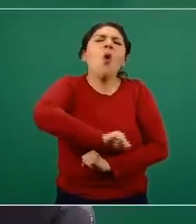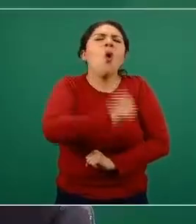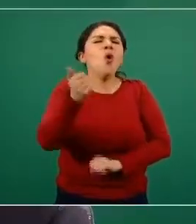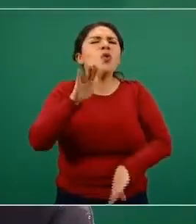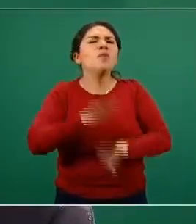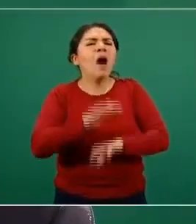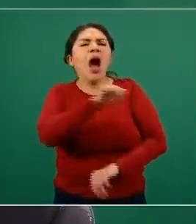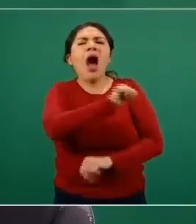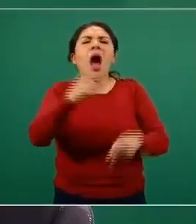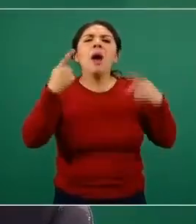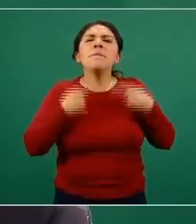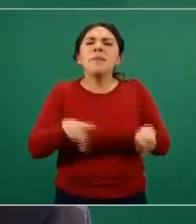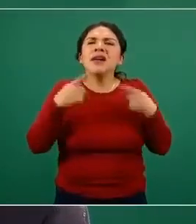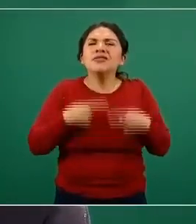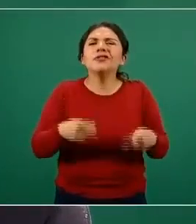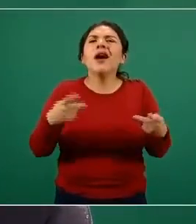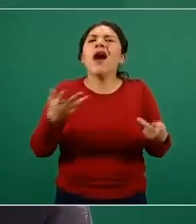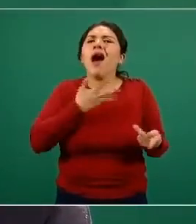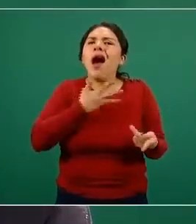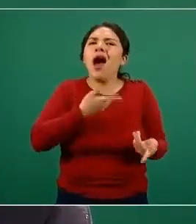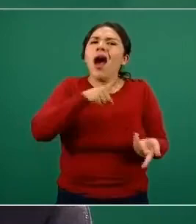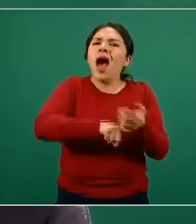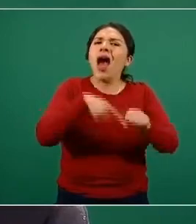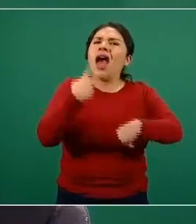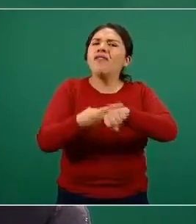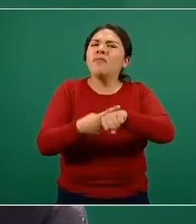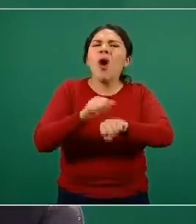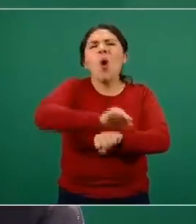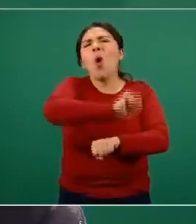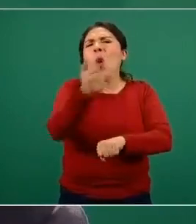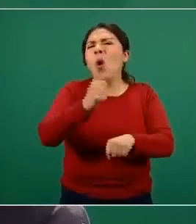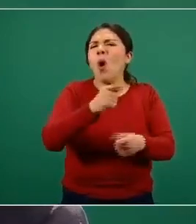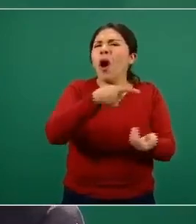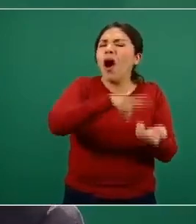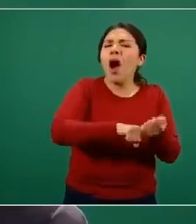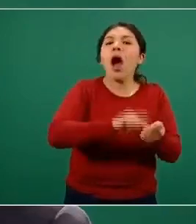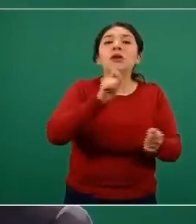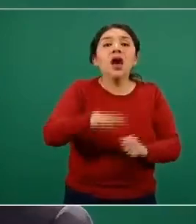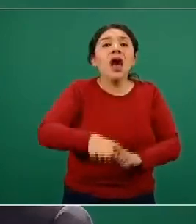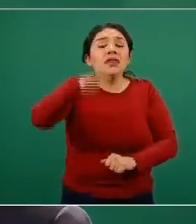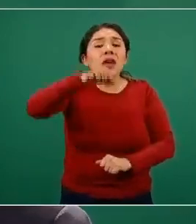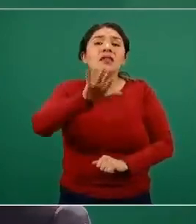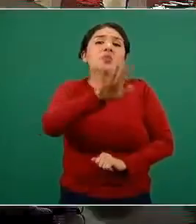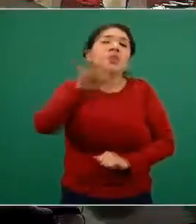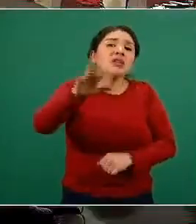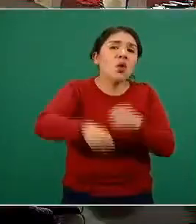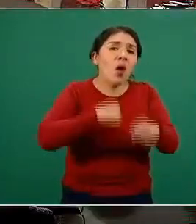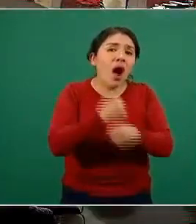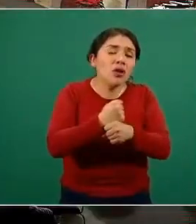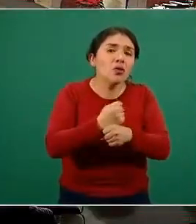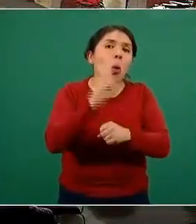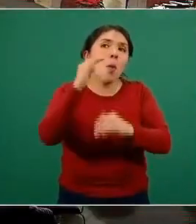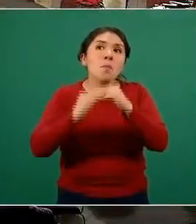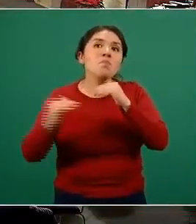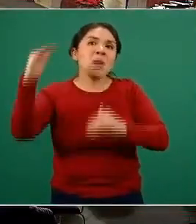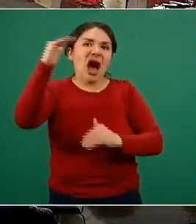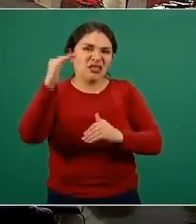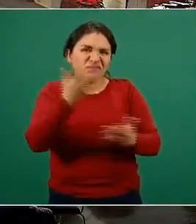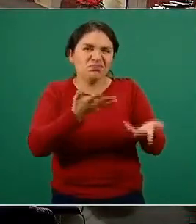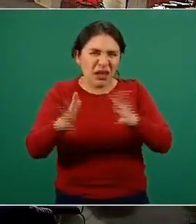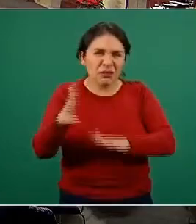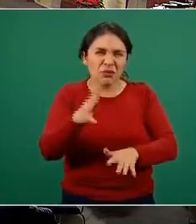de las personas con enfermedades crónicas está en edades de 55 y más años.